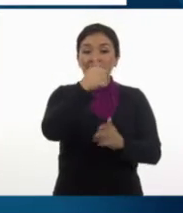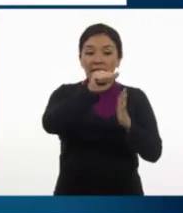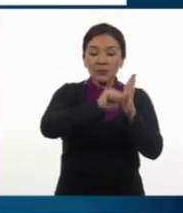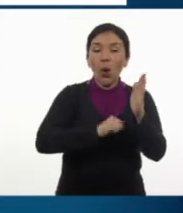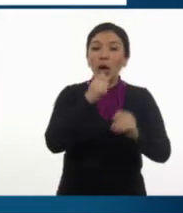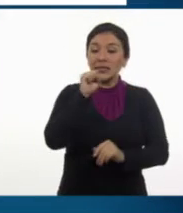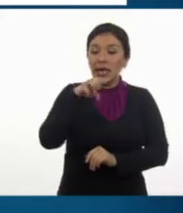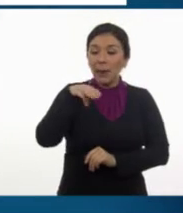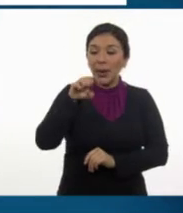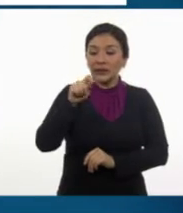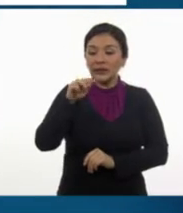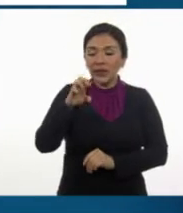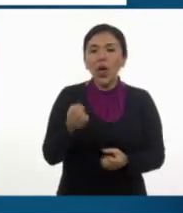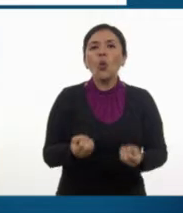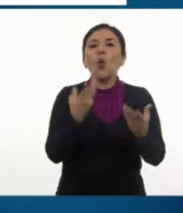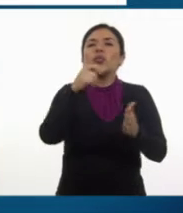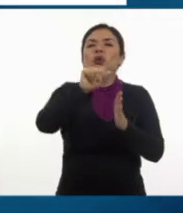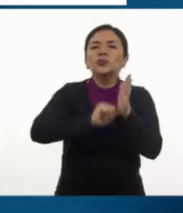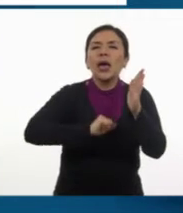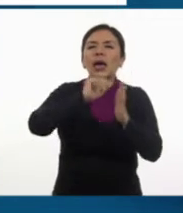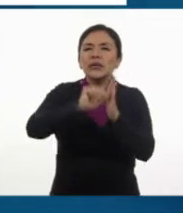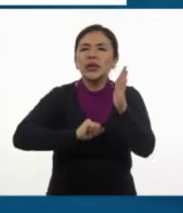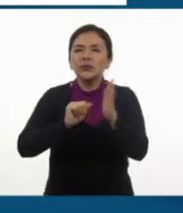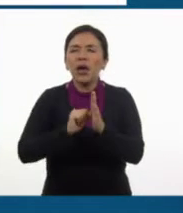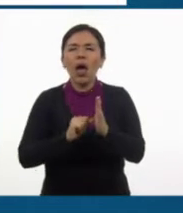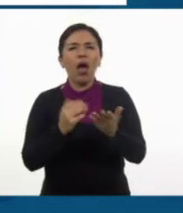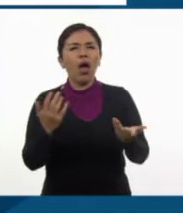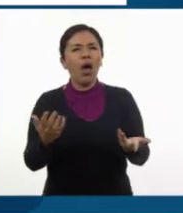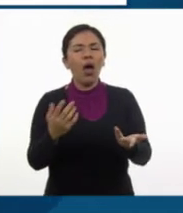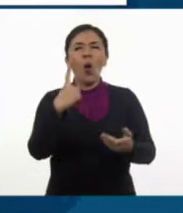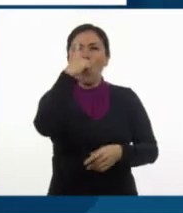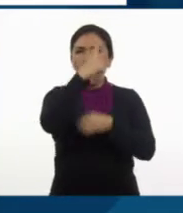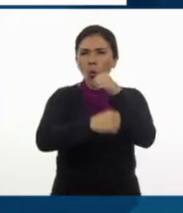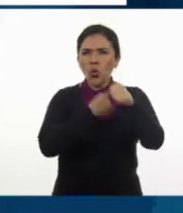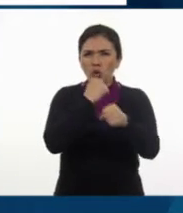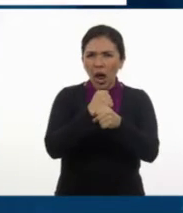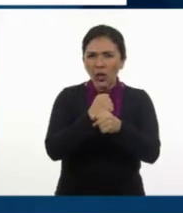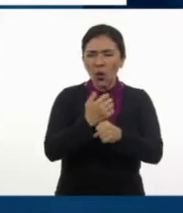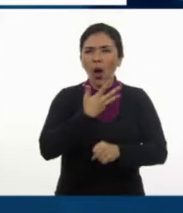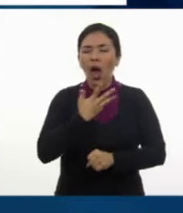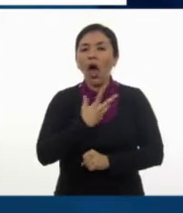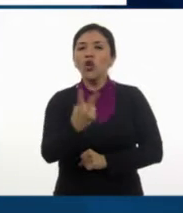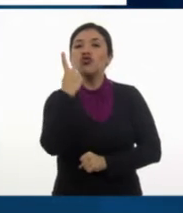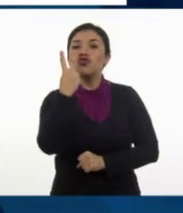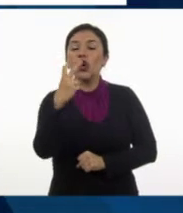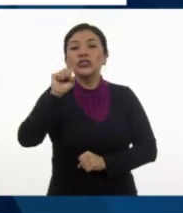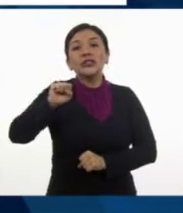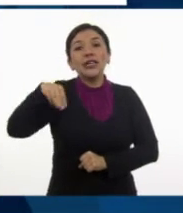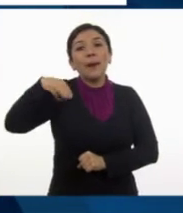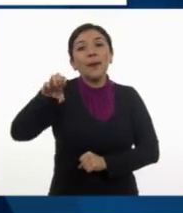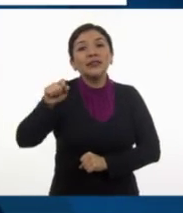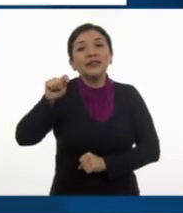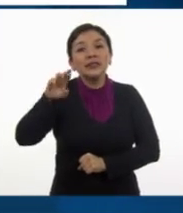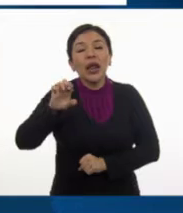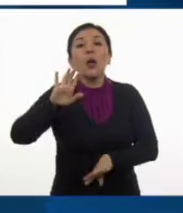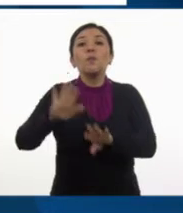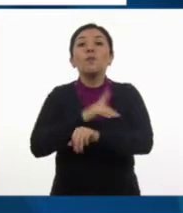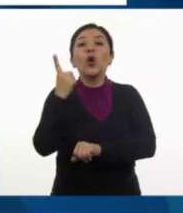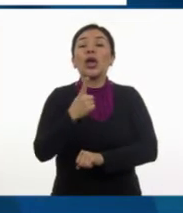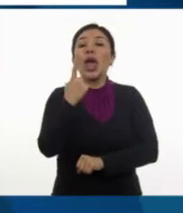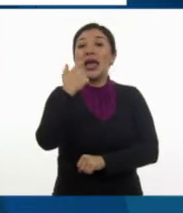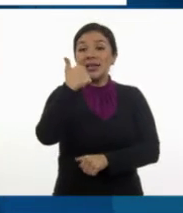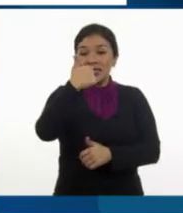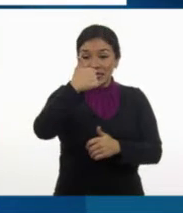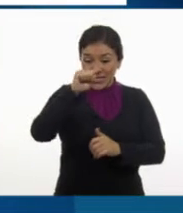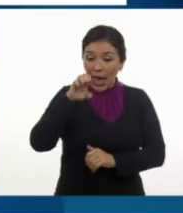Entonces, un año, ¿a cuánto es, Ton? Son dos semestres, porque cada semestre es